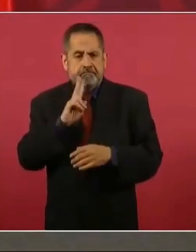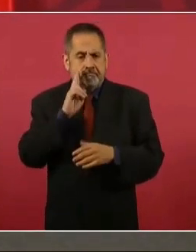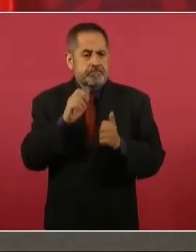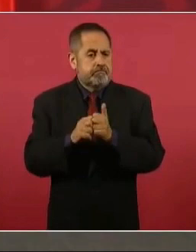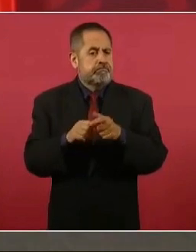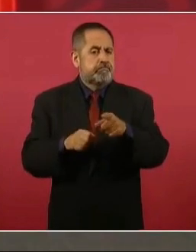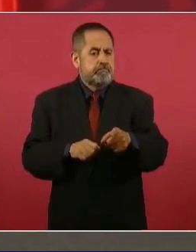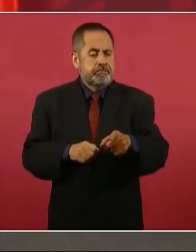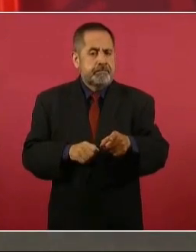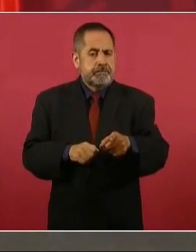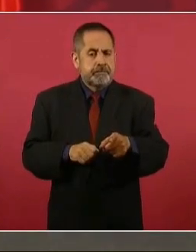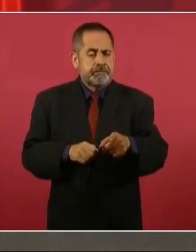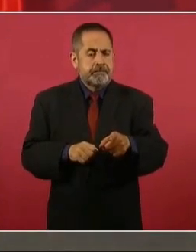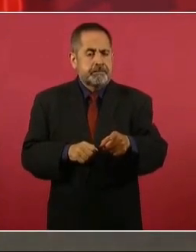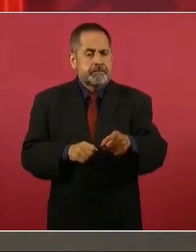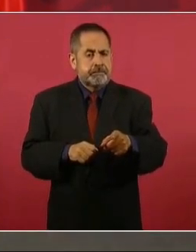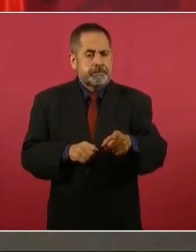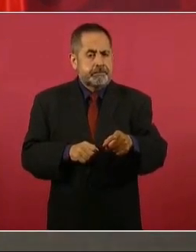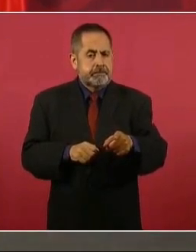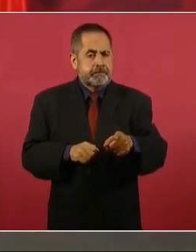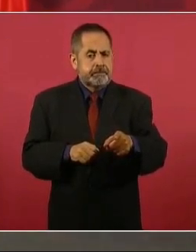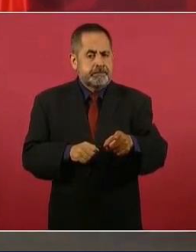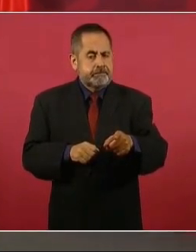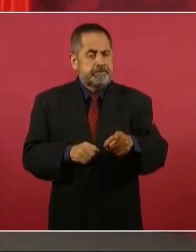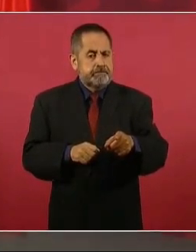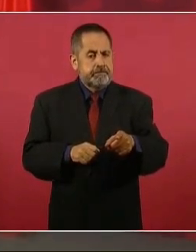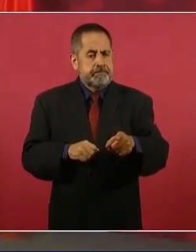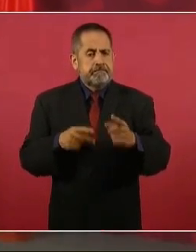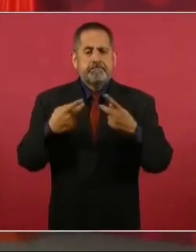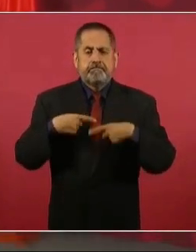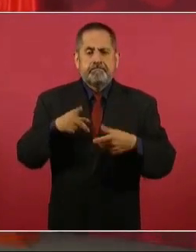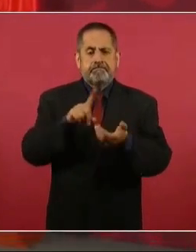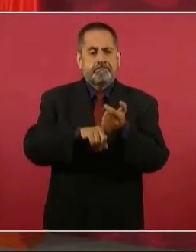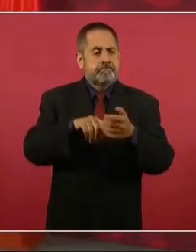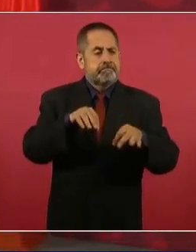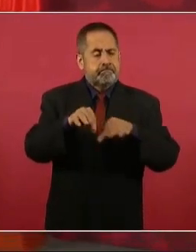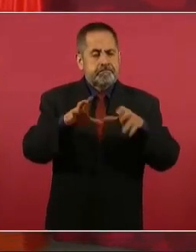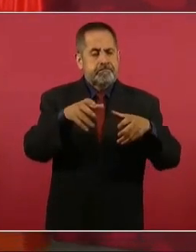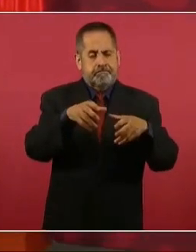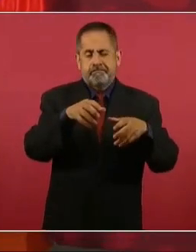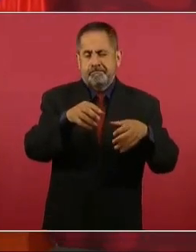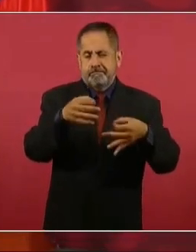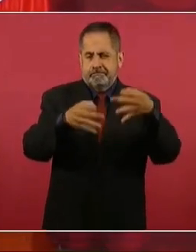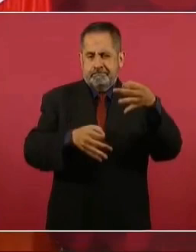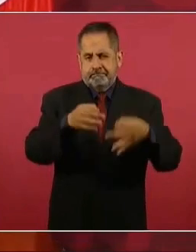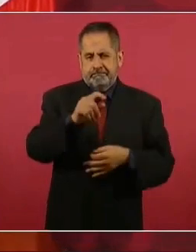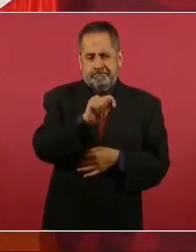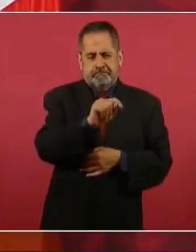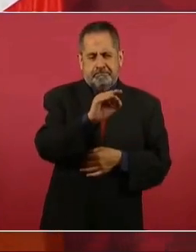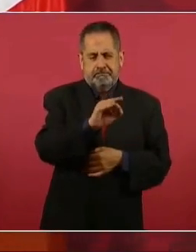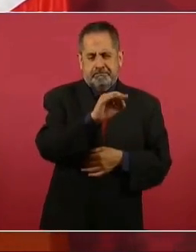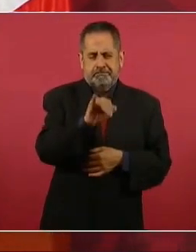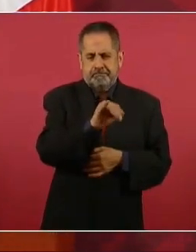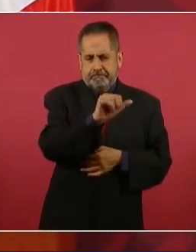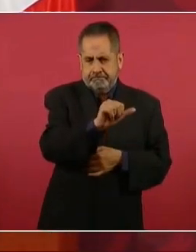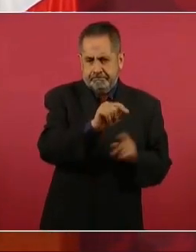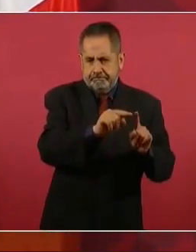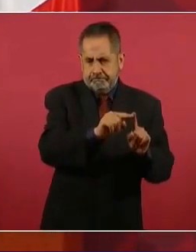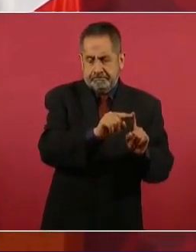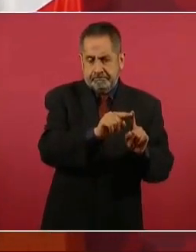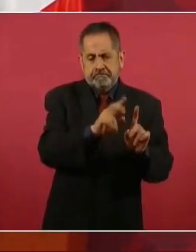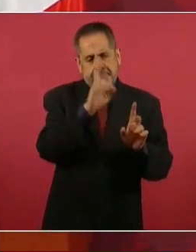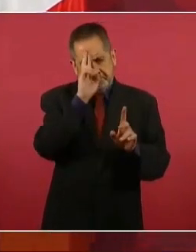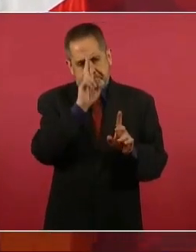los servidores públicos de este tribunal respetando la autonomía